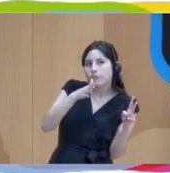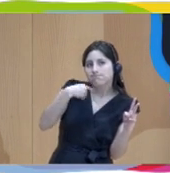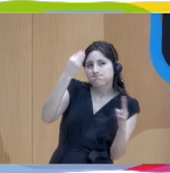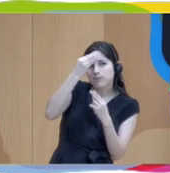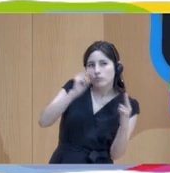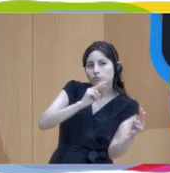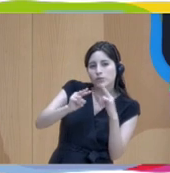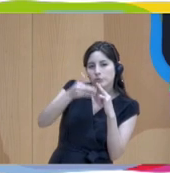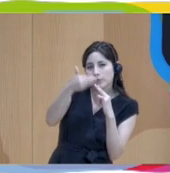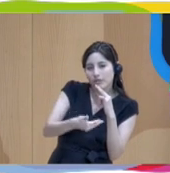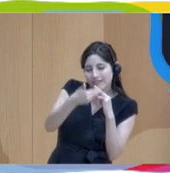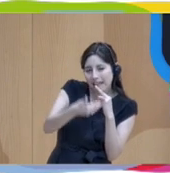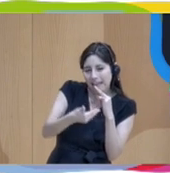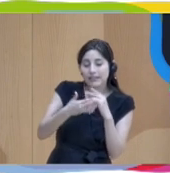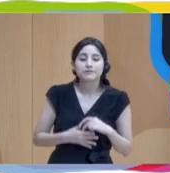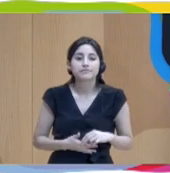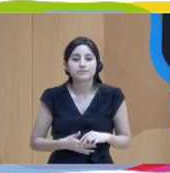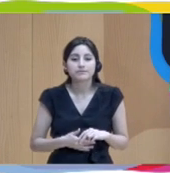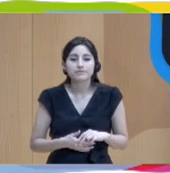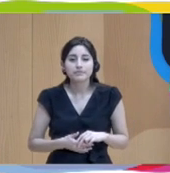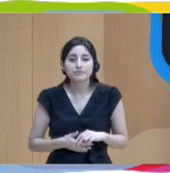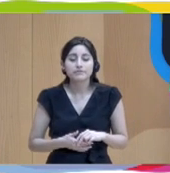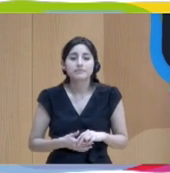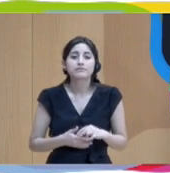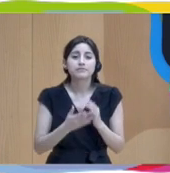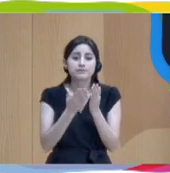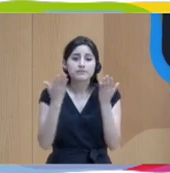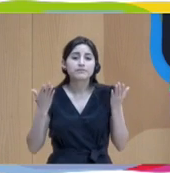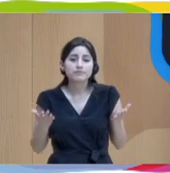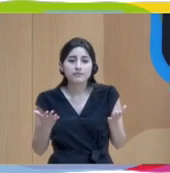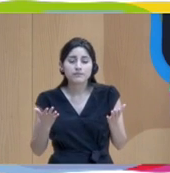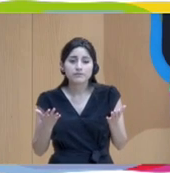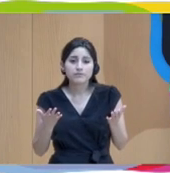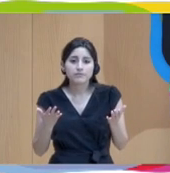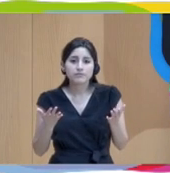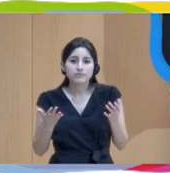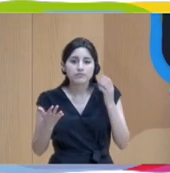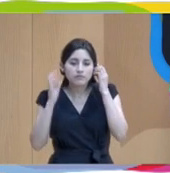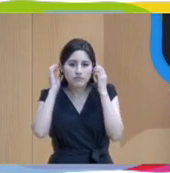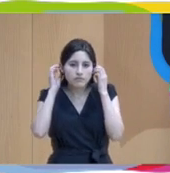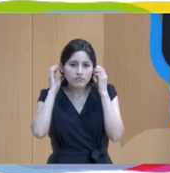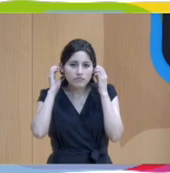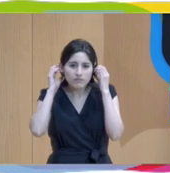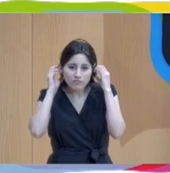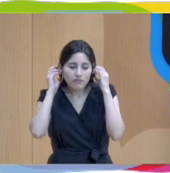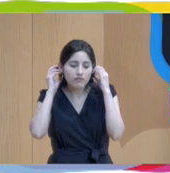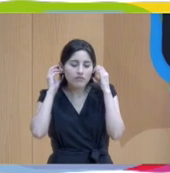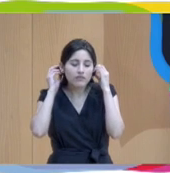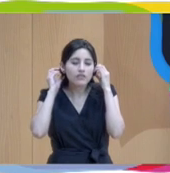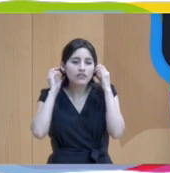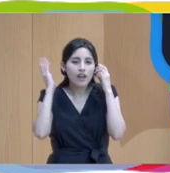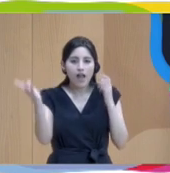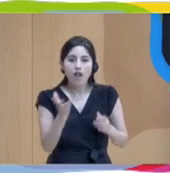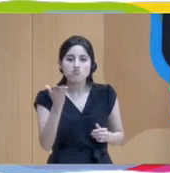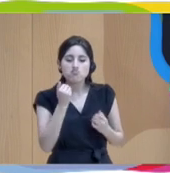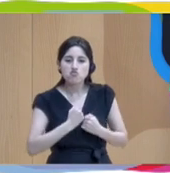y no tan fácil. No, decir, egos. Los otros egos, son muy importantes. Y una cosa, justo como en este,